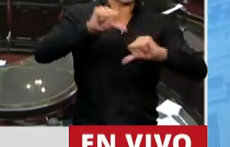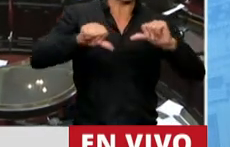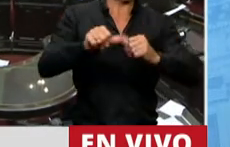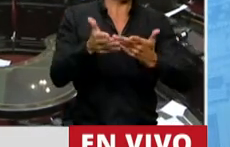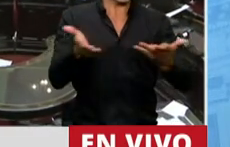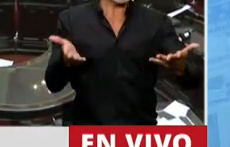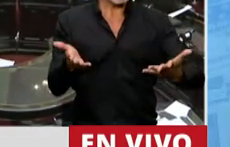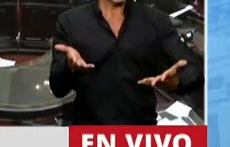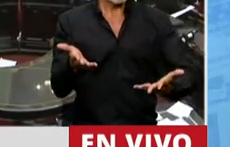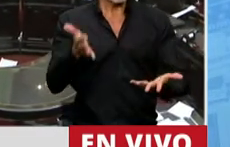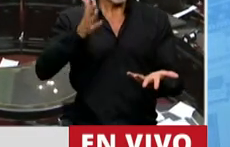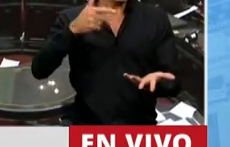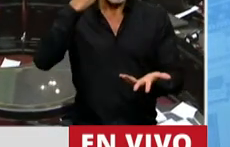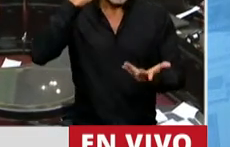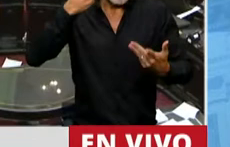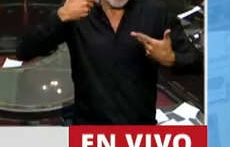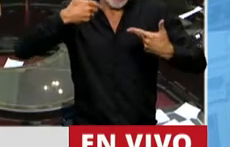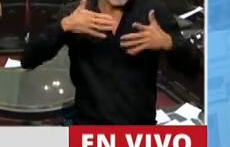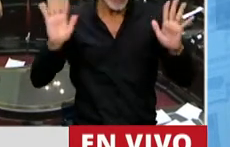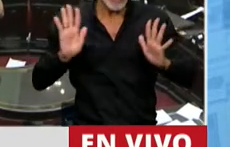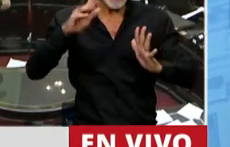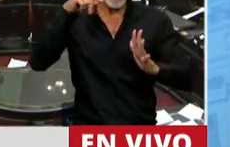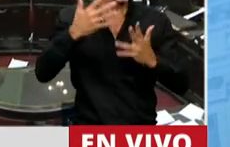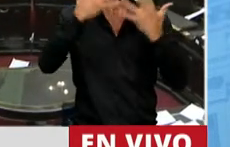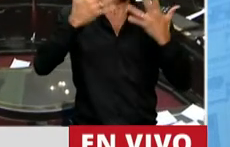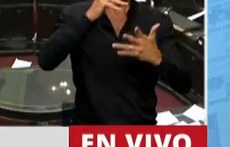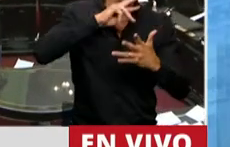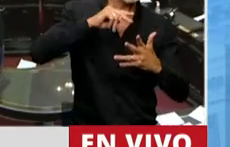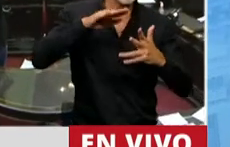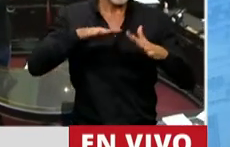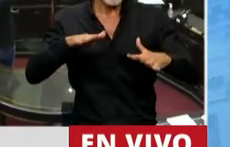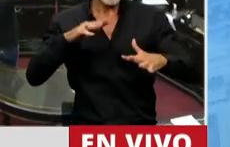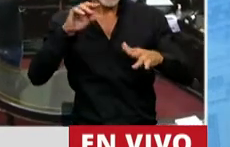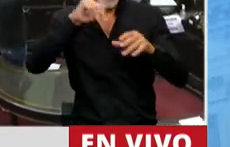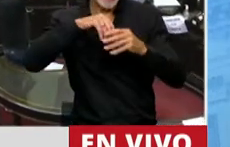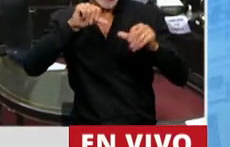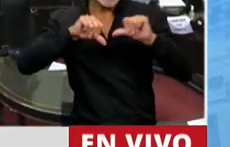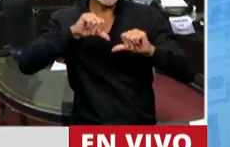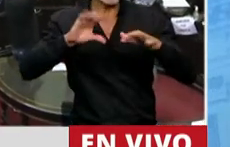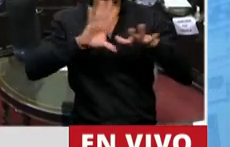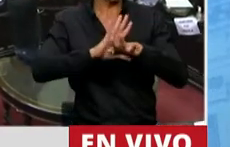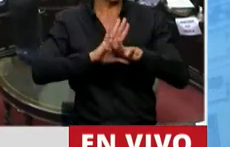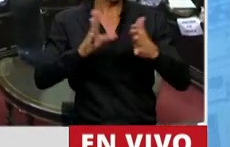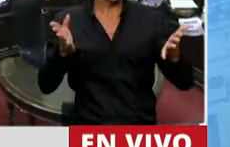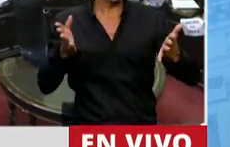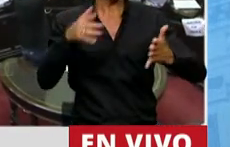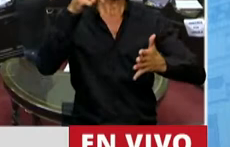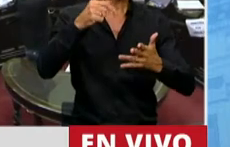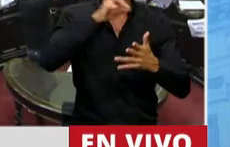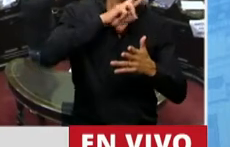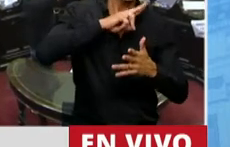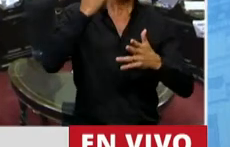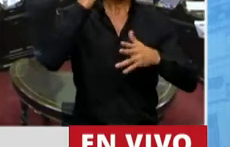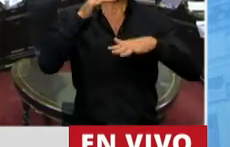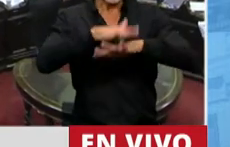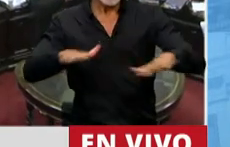esto seguramente haya sido una casualidad, pero seguramente no lo sea, en el sentido de que las mujeres y las niñas